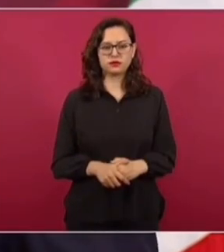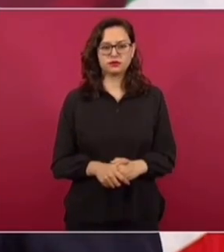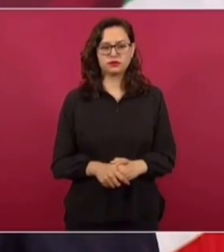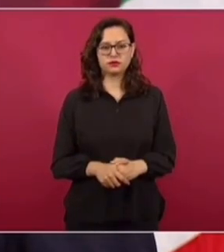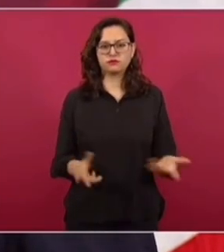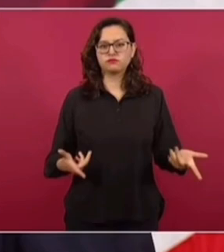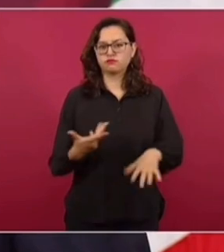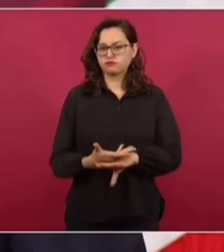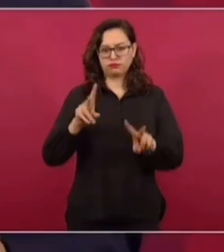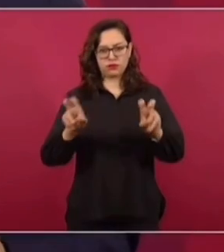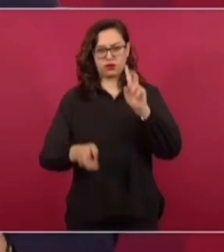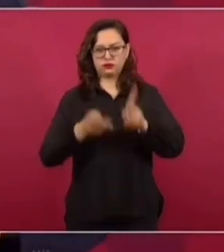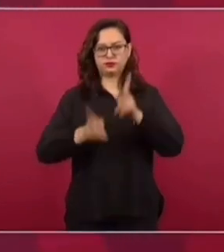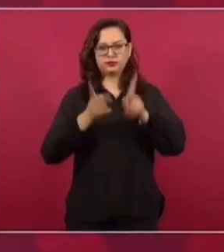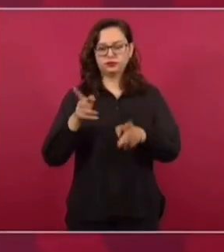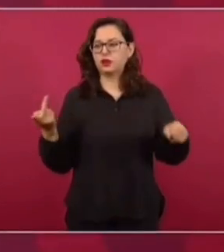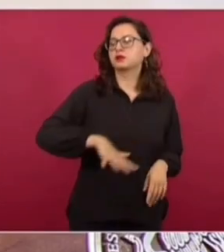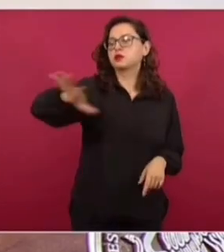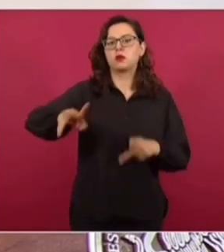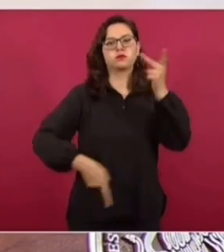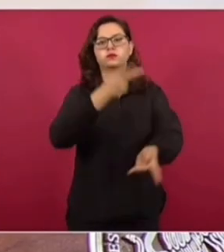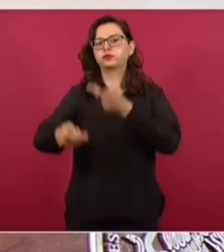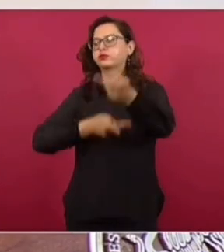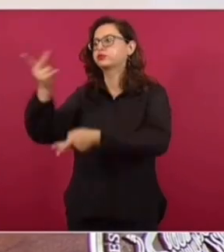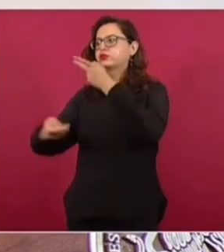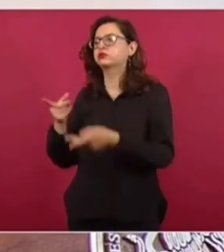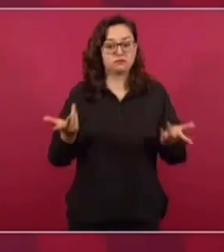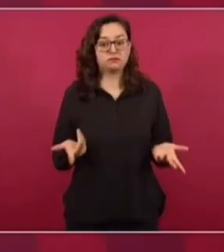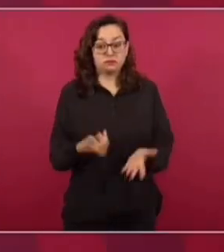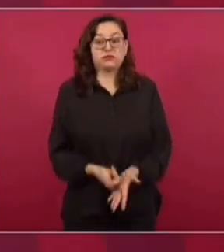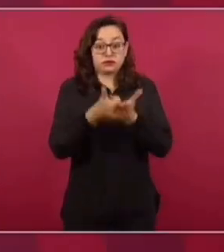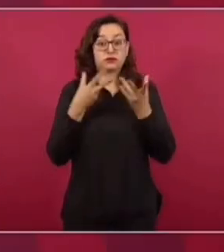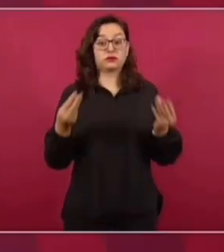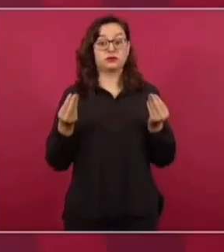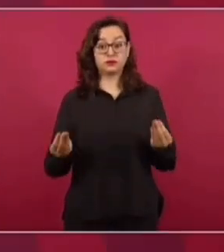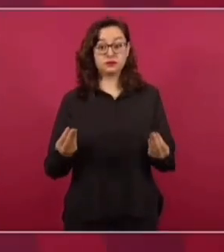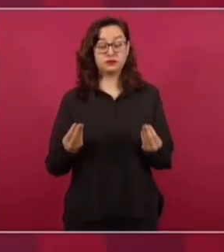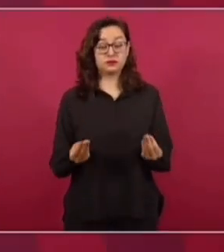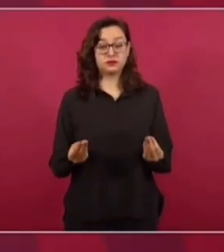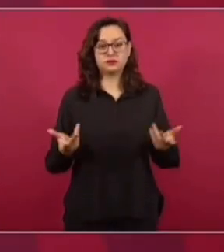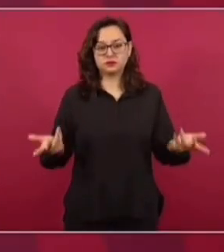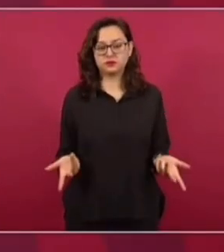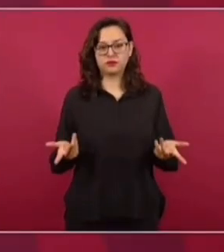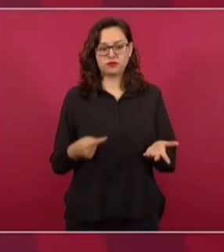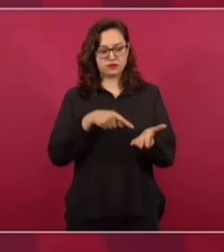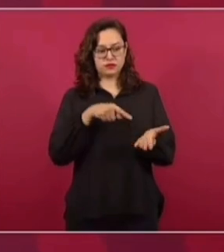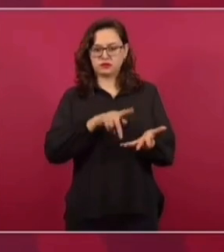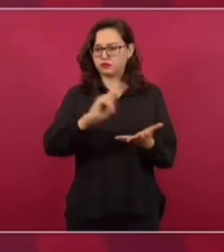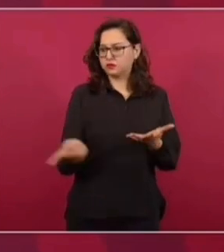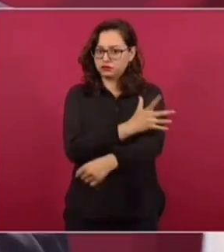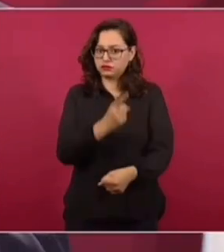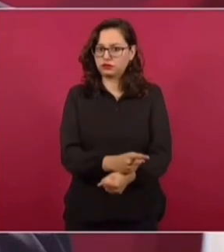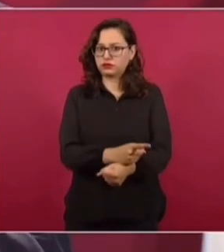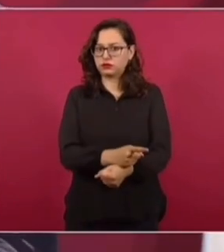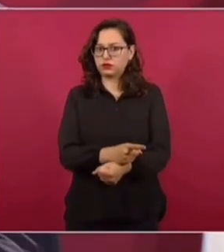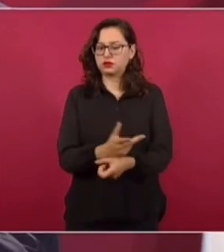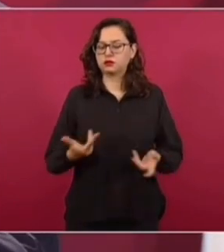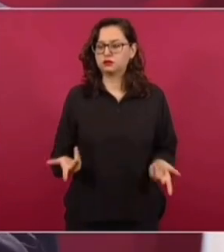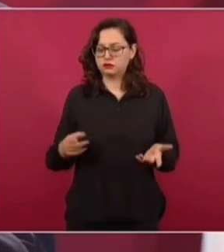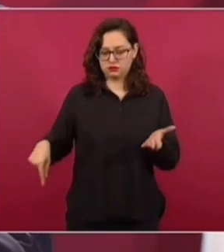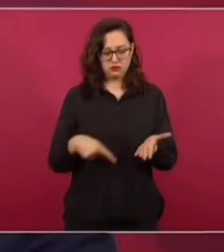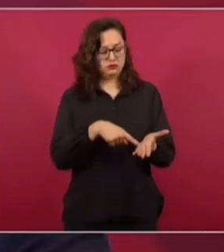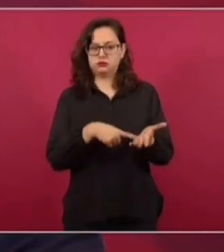esas encuestas que ayudan mucho. Y si es bueno el método, la muestra. Si no están hechas a la medida del cliente,